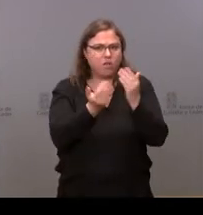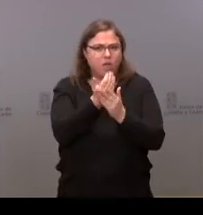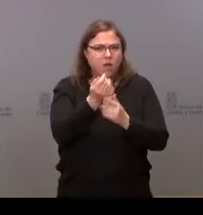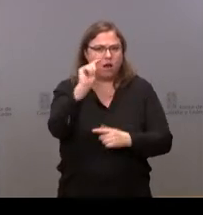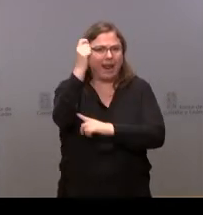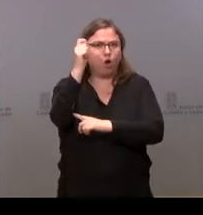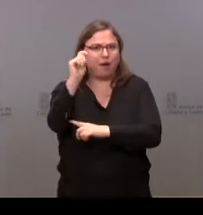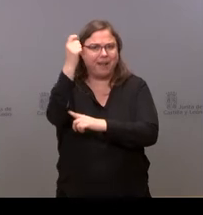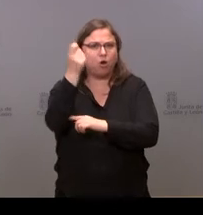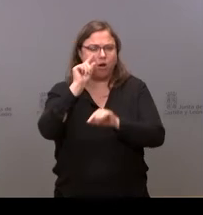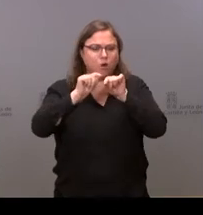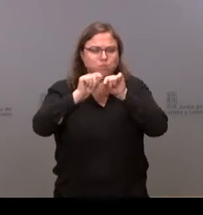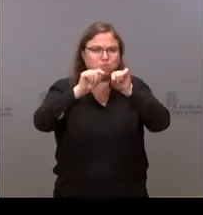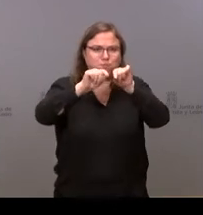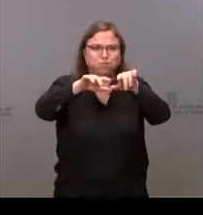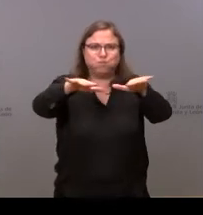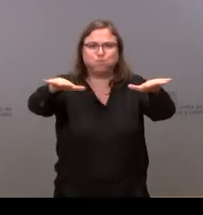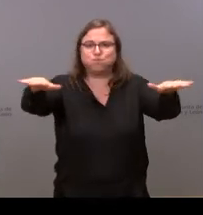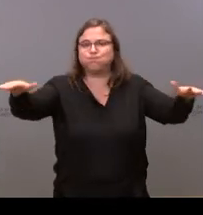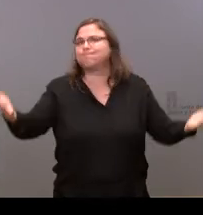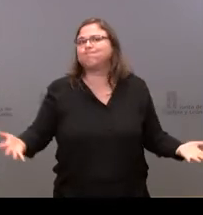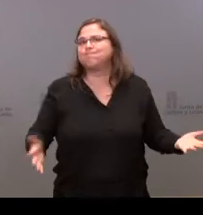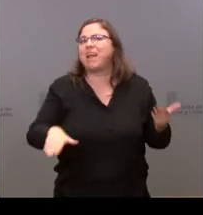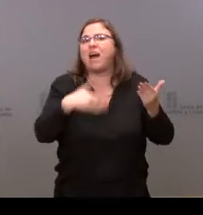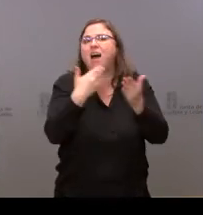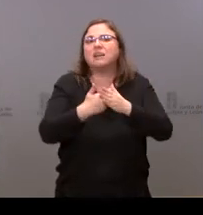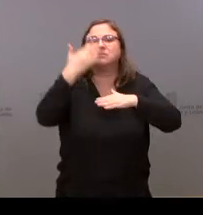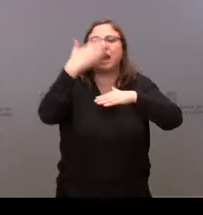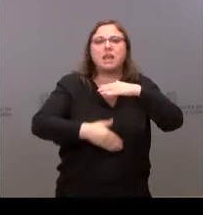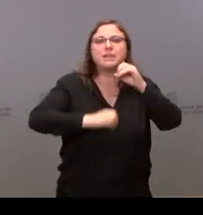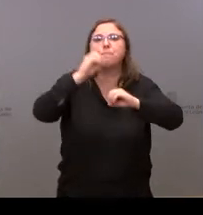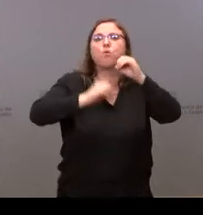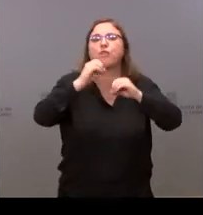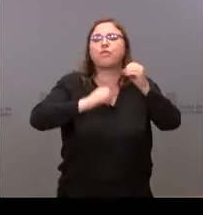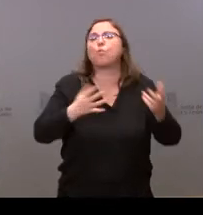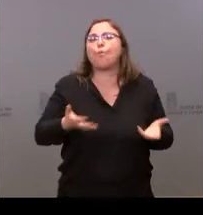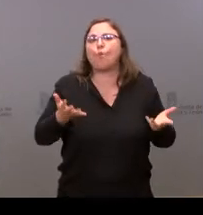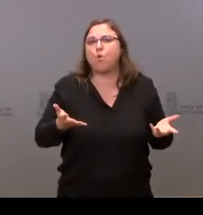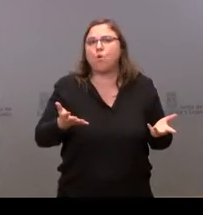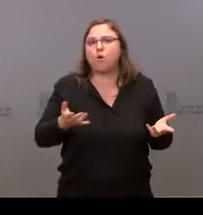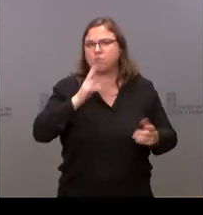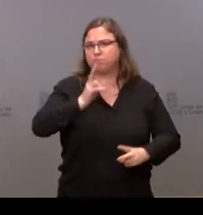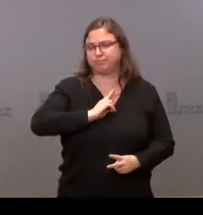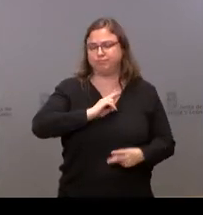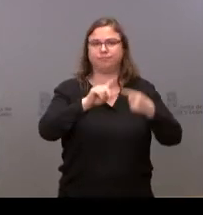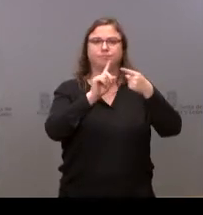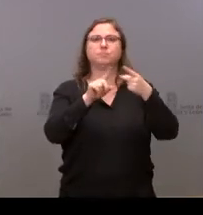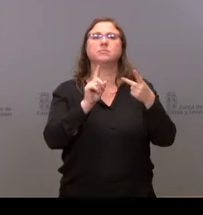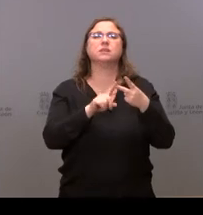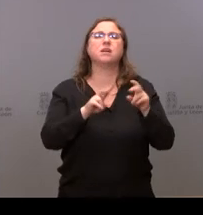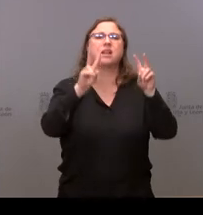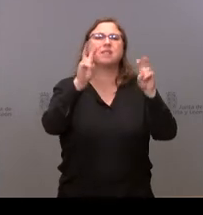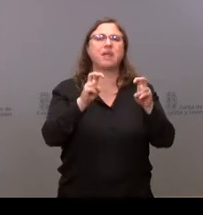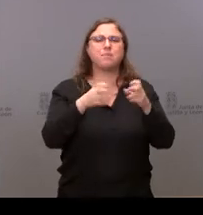contagios no sé a ver si me puedo contestar a eso respecto al al plan